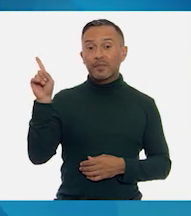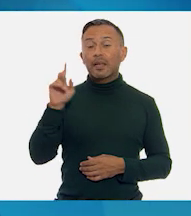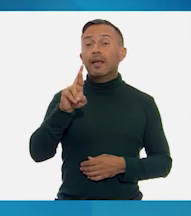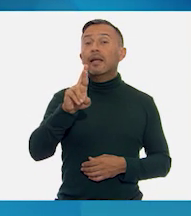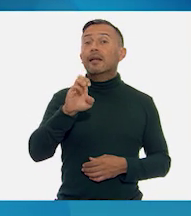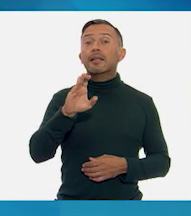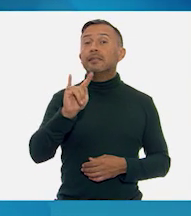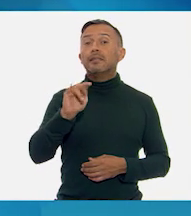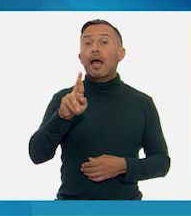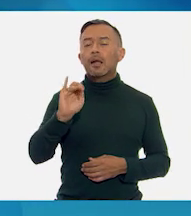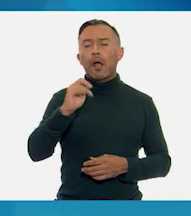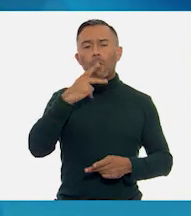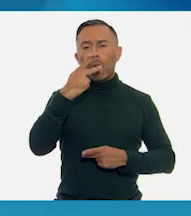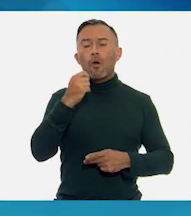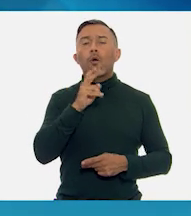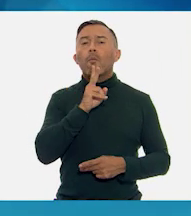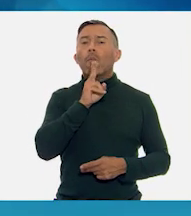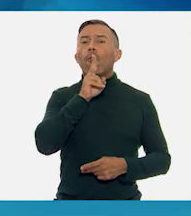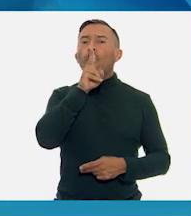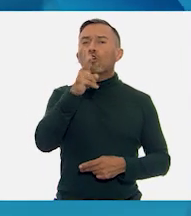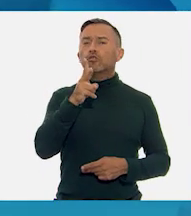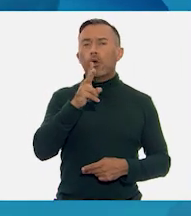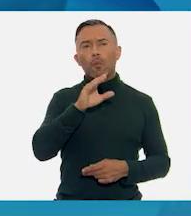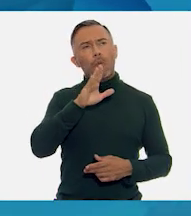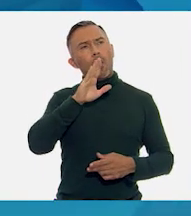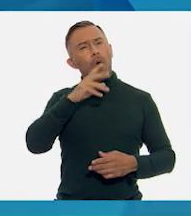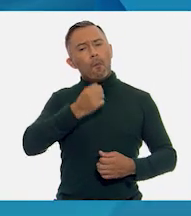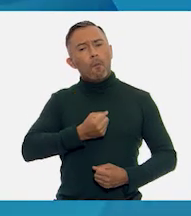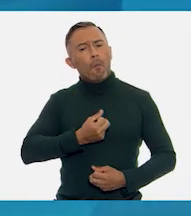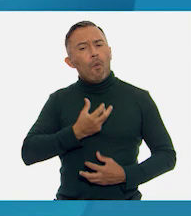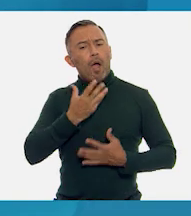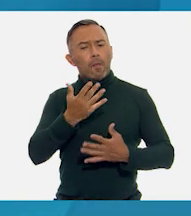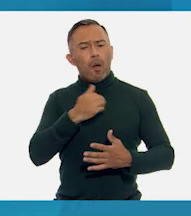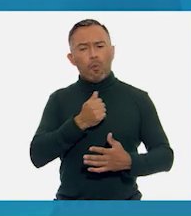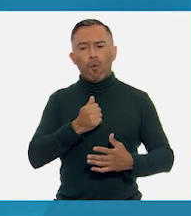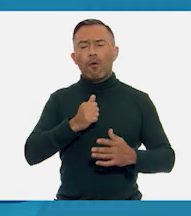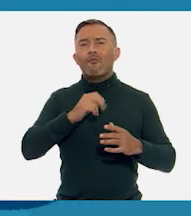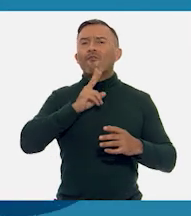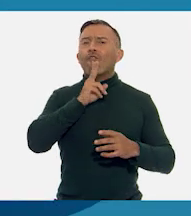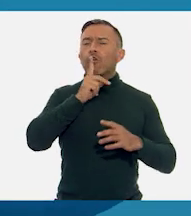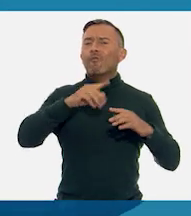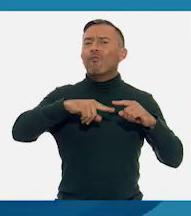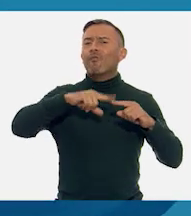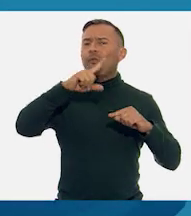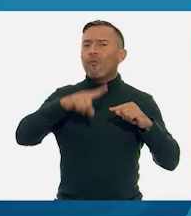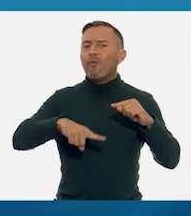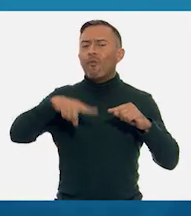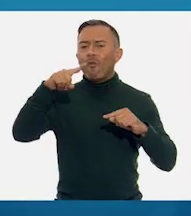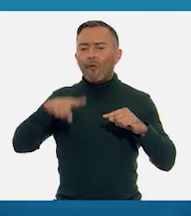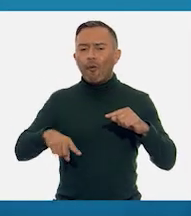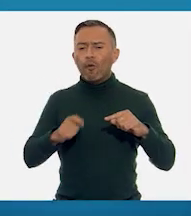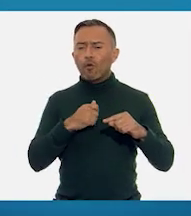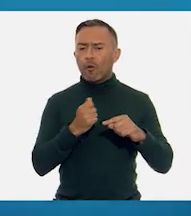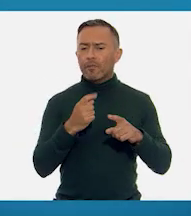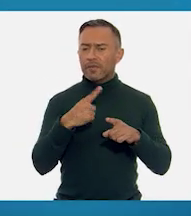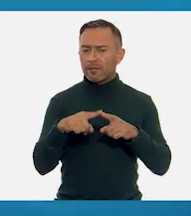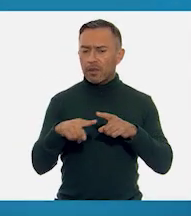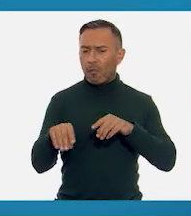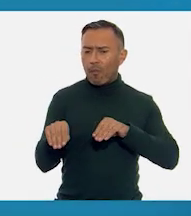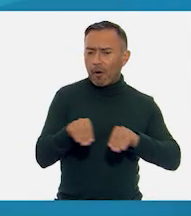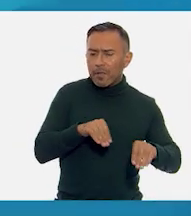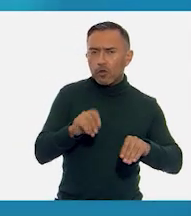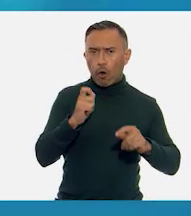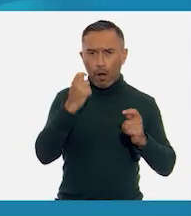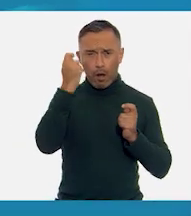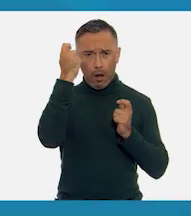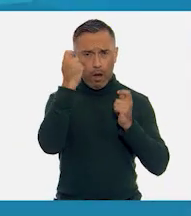alta un poema, animándolo con cierta entonación y con movimientos o gestos corporales. O sea, vamos a hacerlo